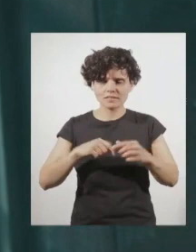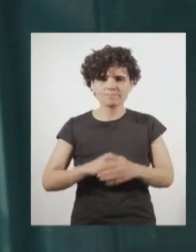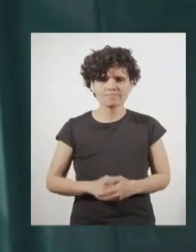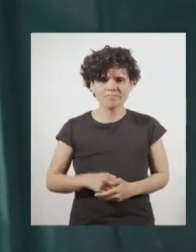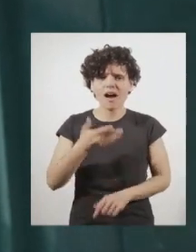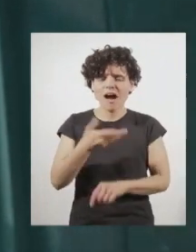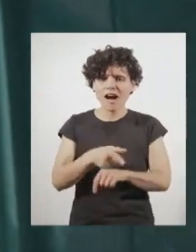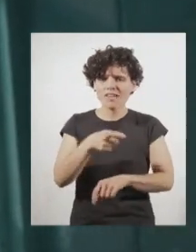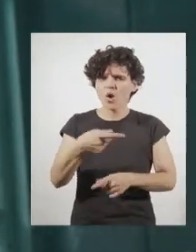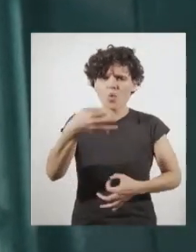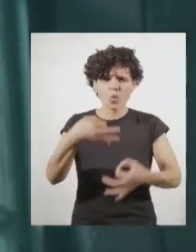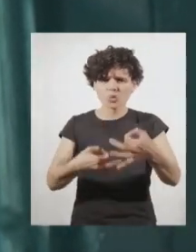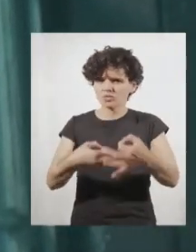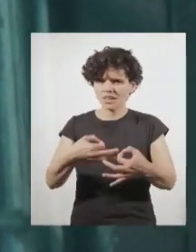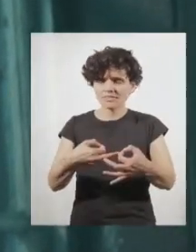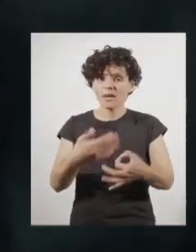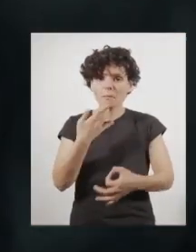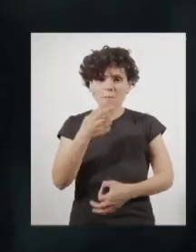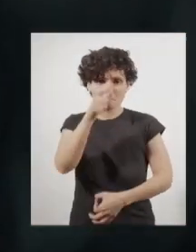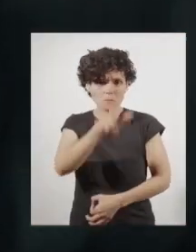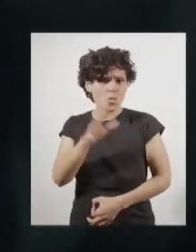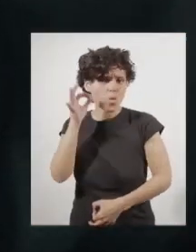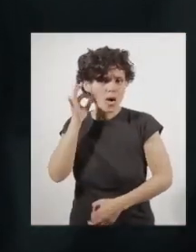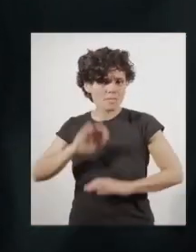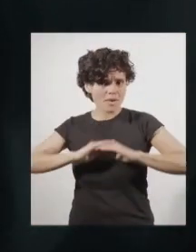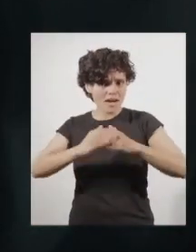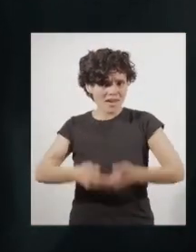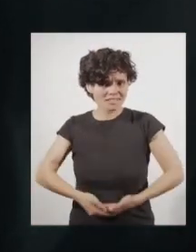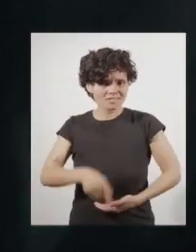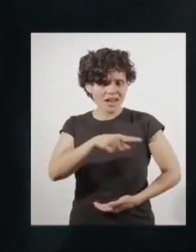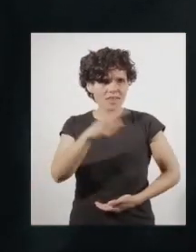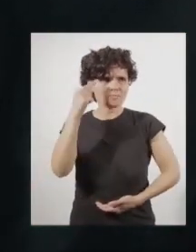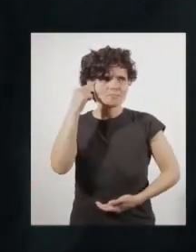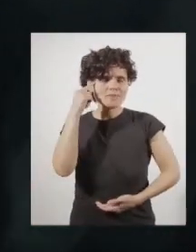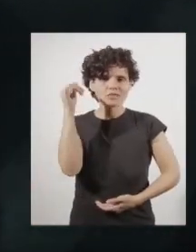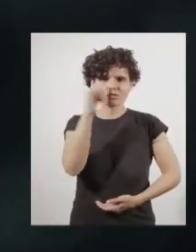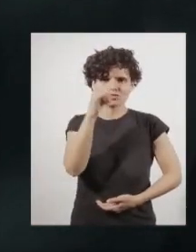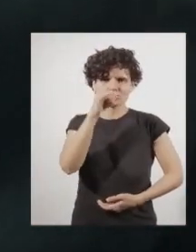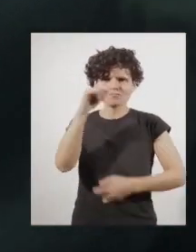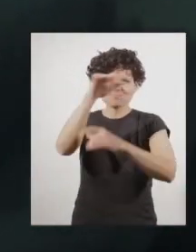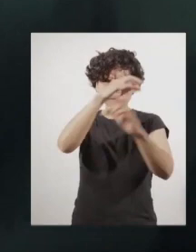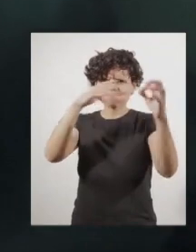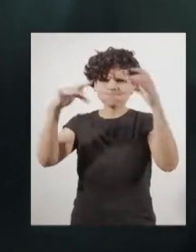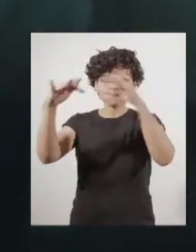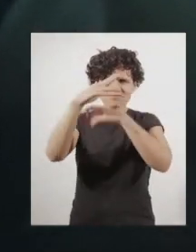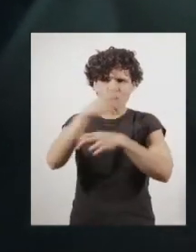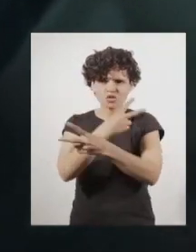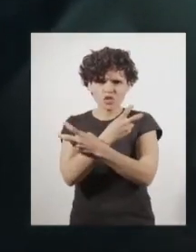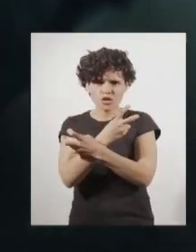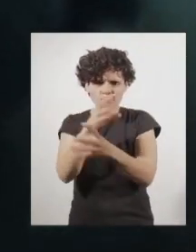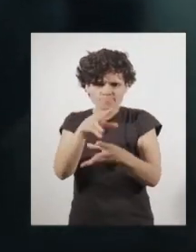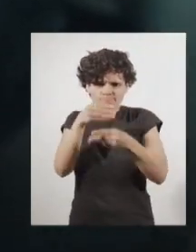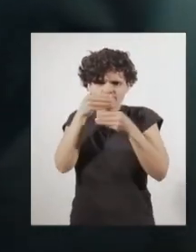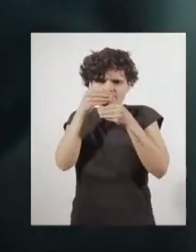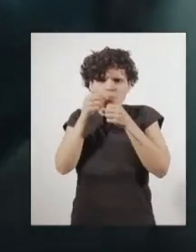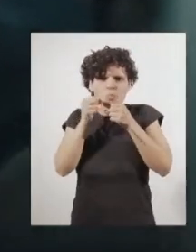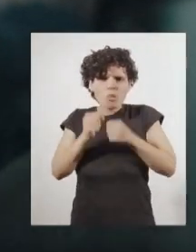Enfrentando una injusticia que también afecta a muchas mujeres embarazadas, que hoy tienen miedo de sufrir abortos espontáneos producto de las intoxicaciones.